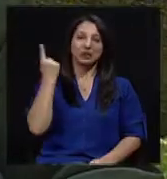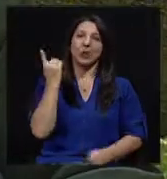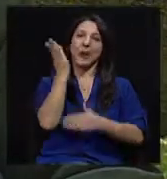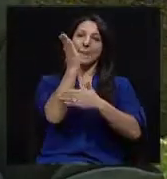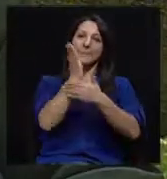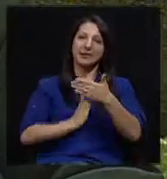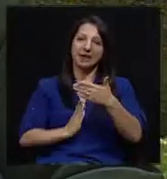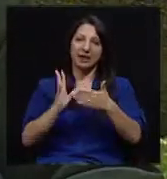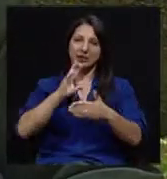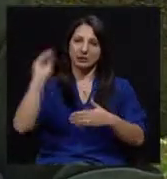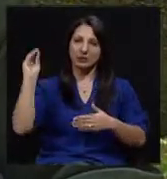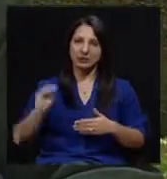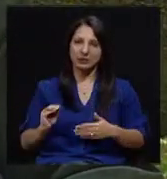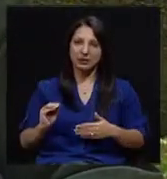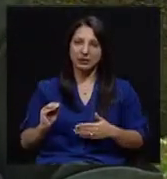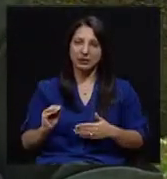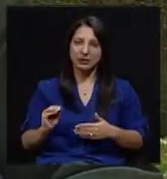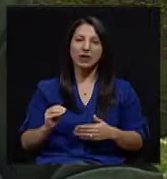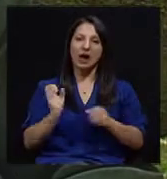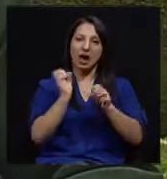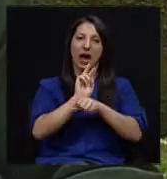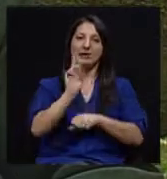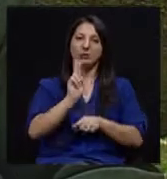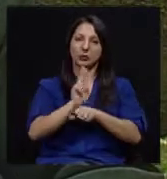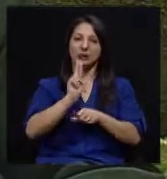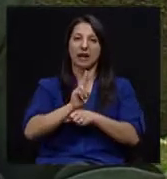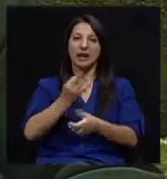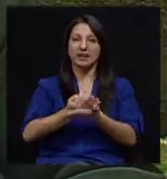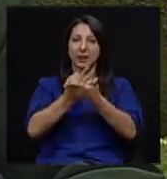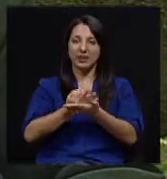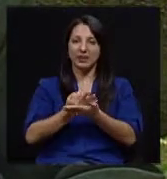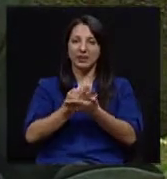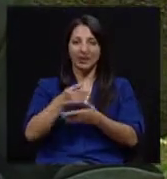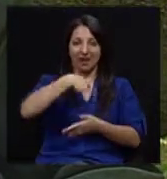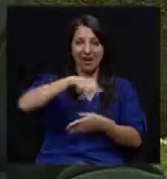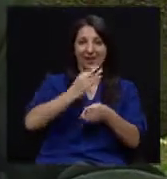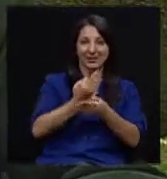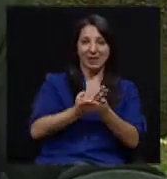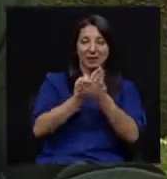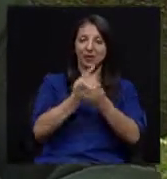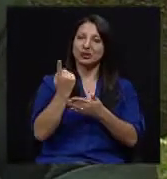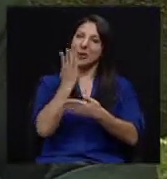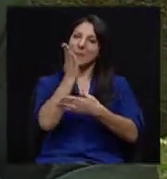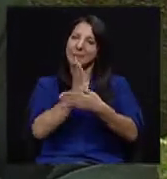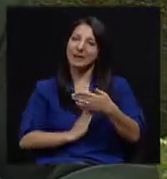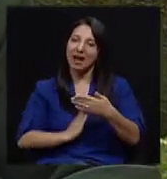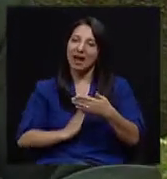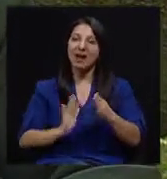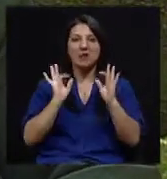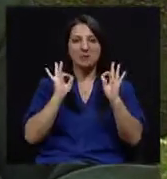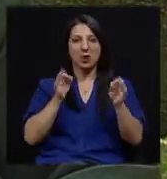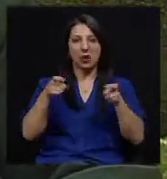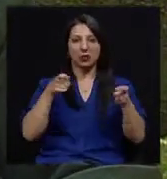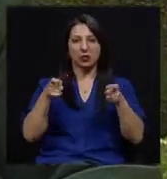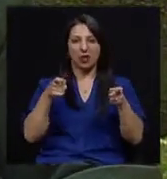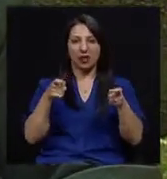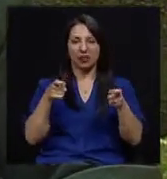la mitad estaba en tratamiento. Y los que estaban en tratamiento, solo la mitad estaban bien controlados.